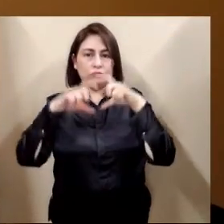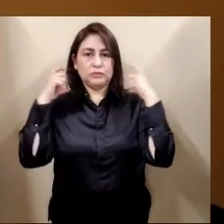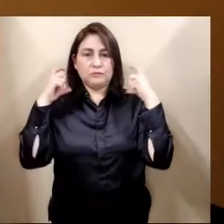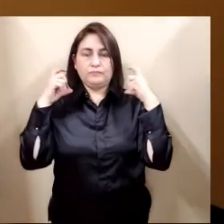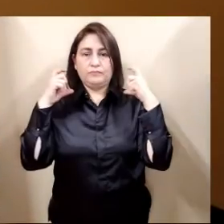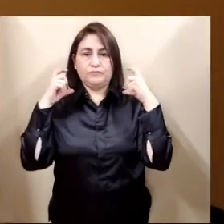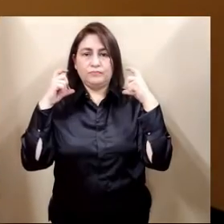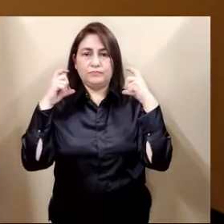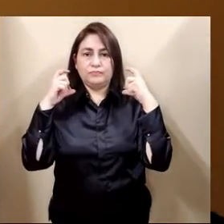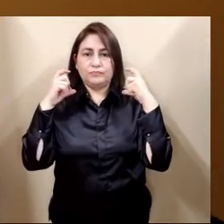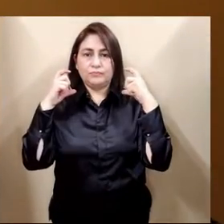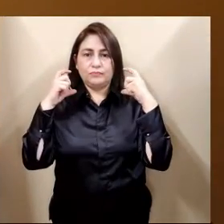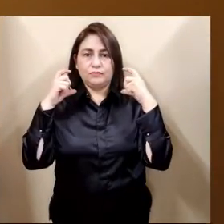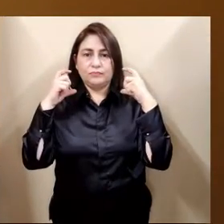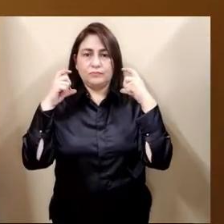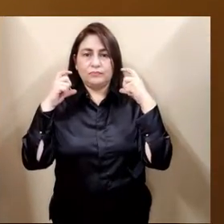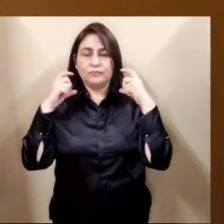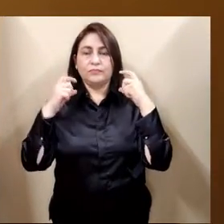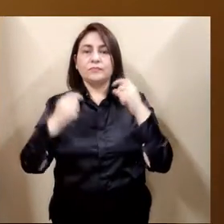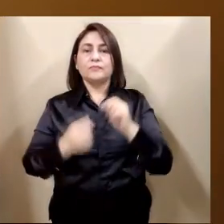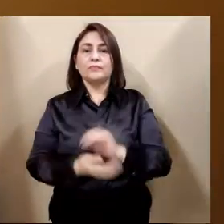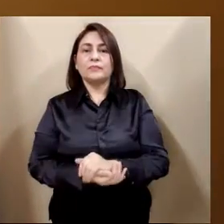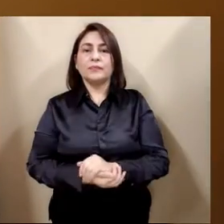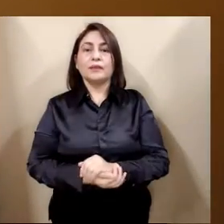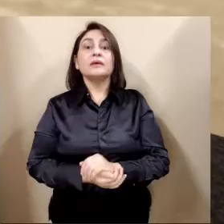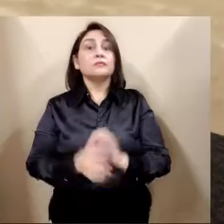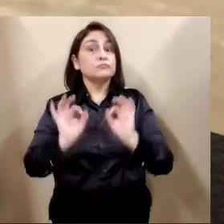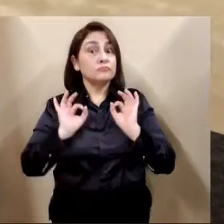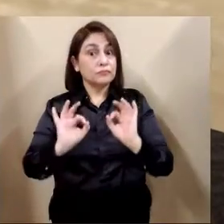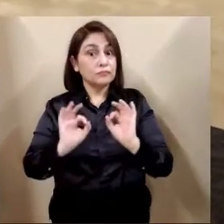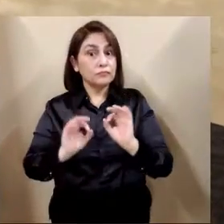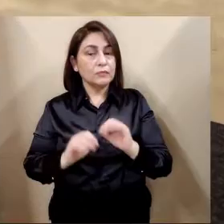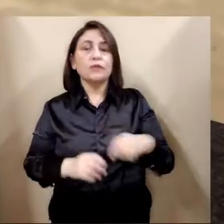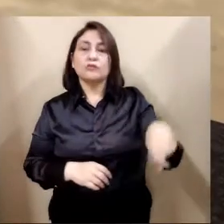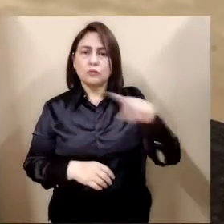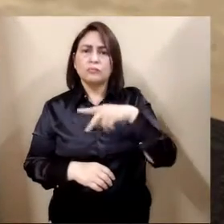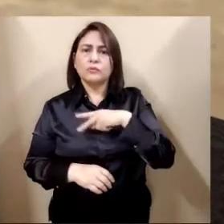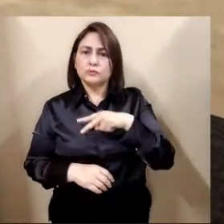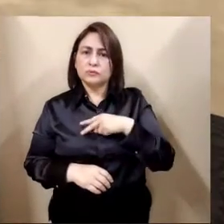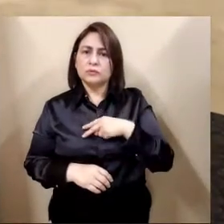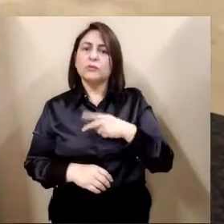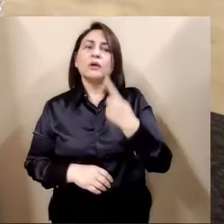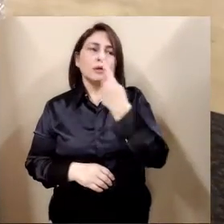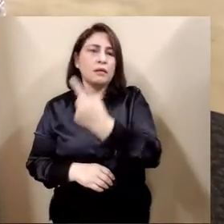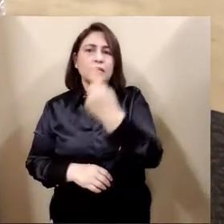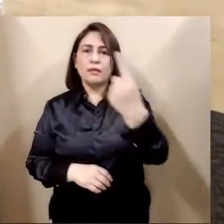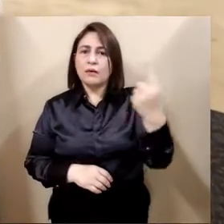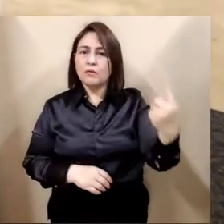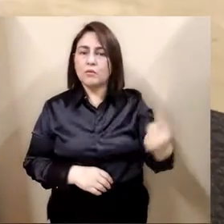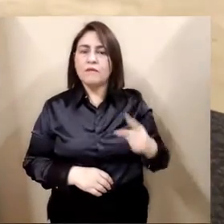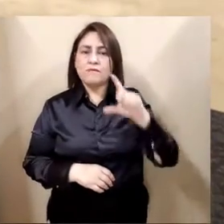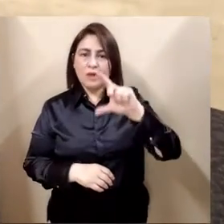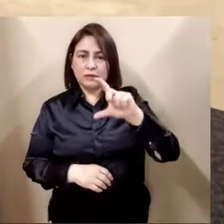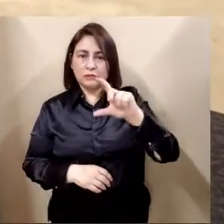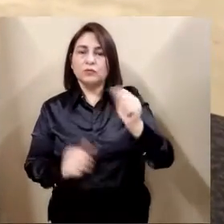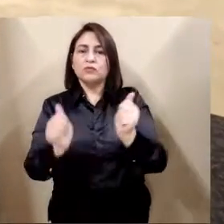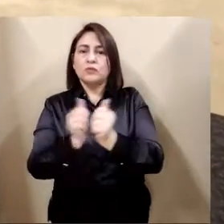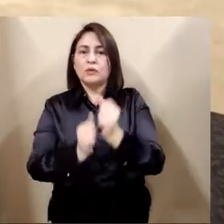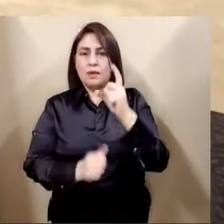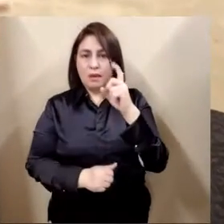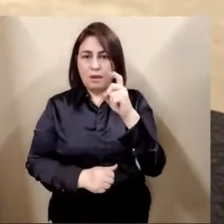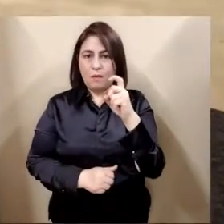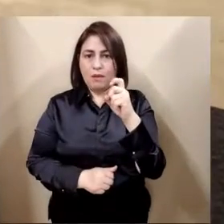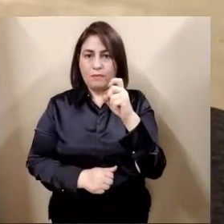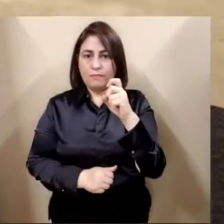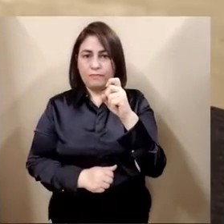explica las medidas sanitarias con la mascarilla puesta. Los participantes tienen todos una botella de agua y